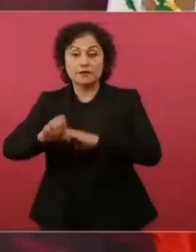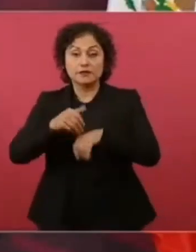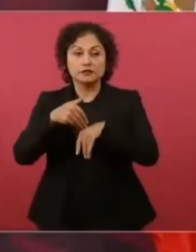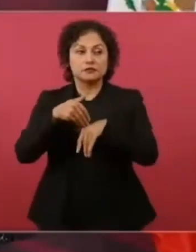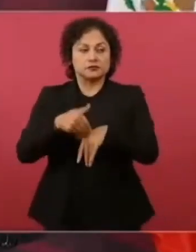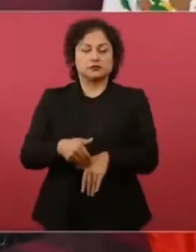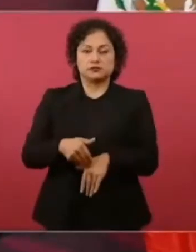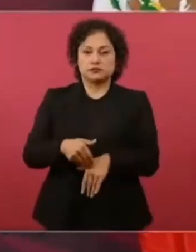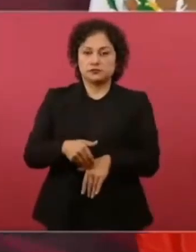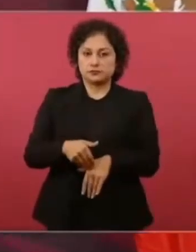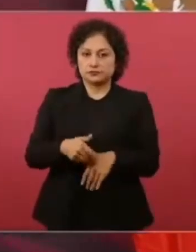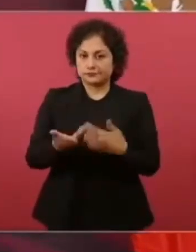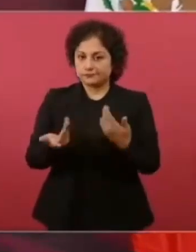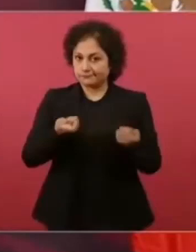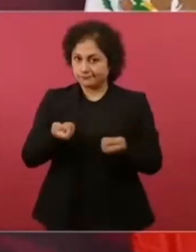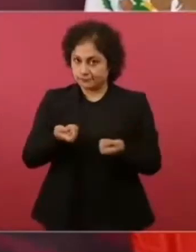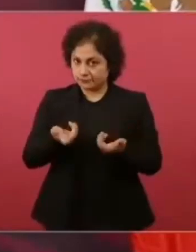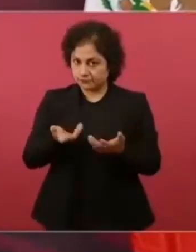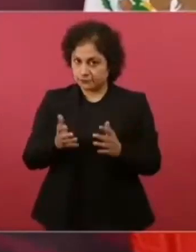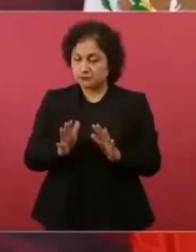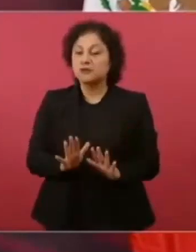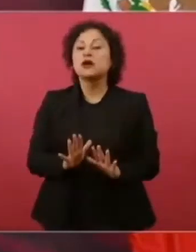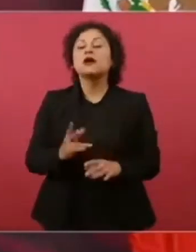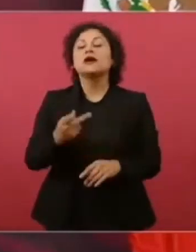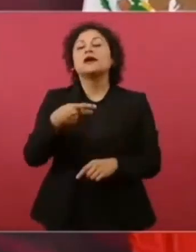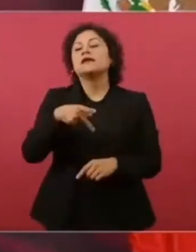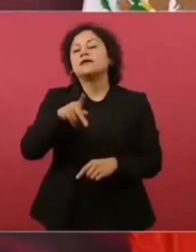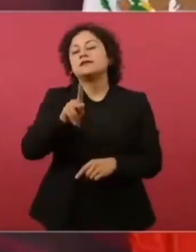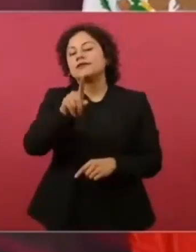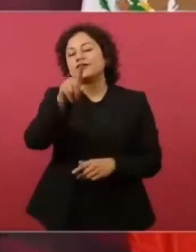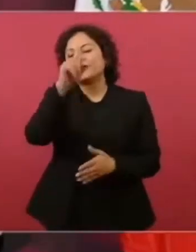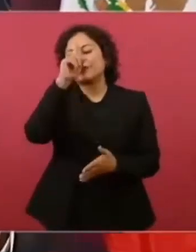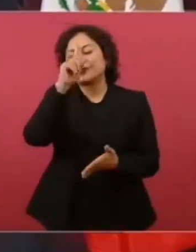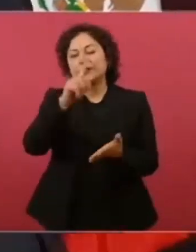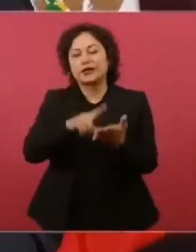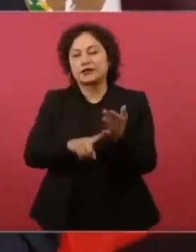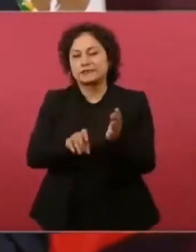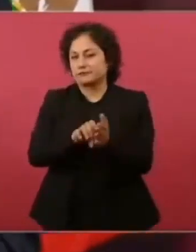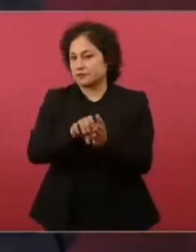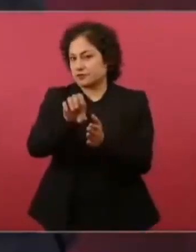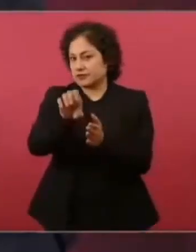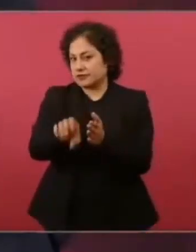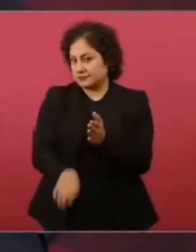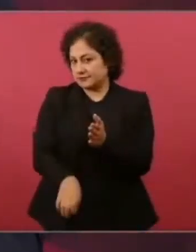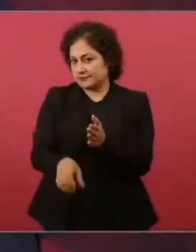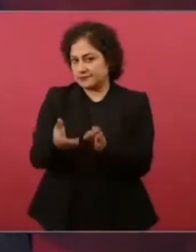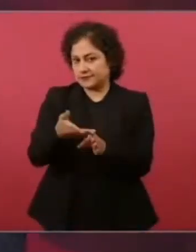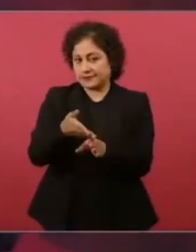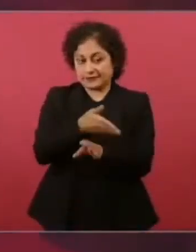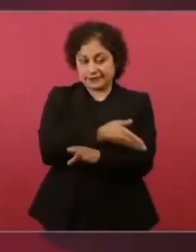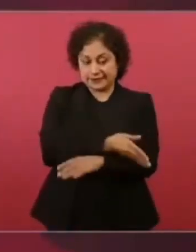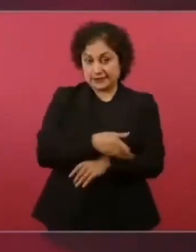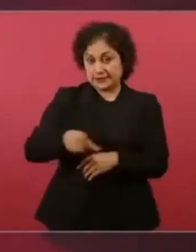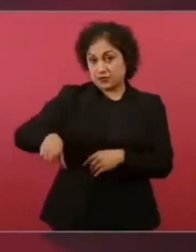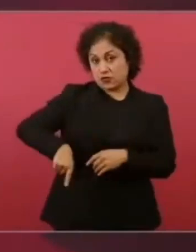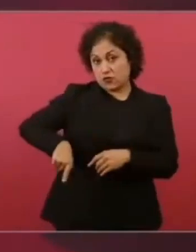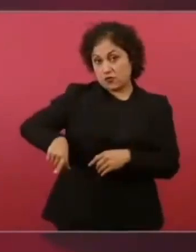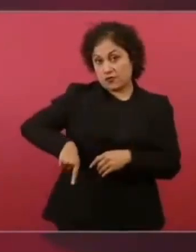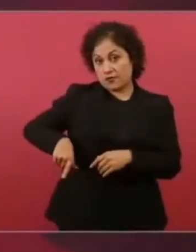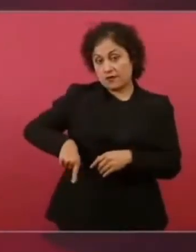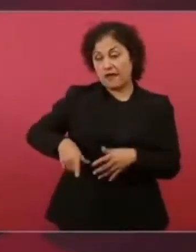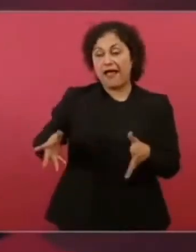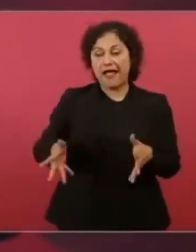Pero si en el gobierno se da motivo,